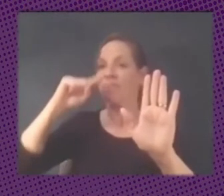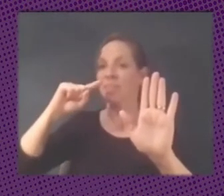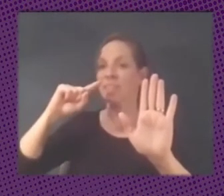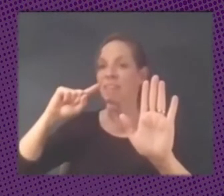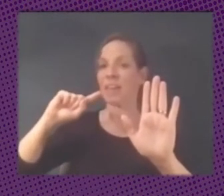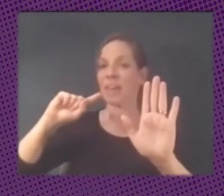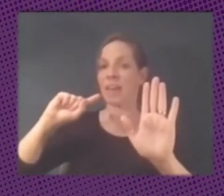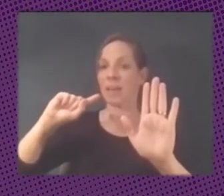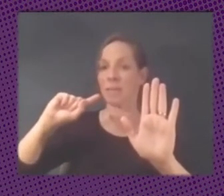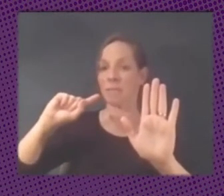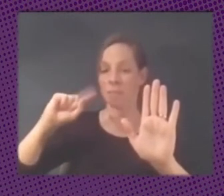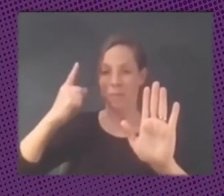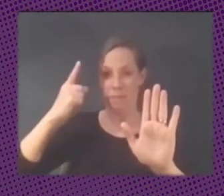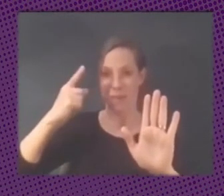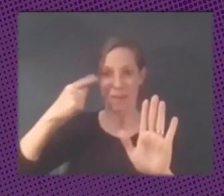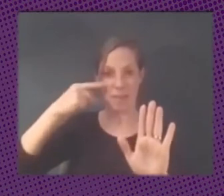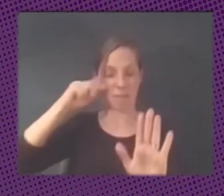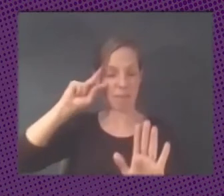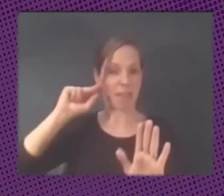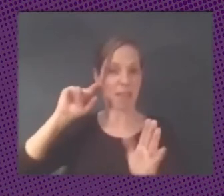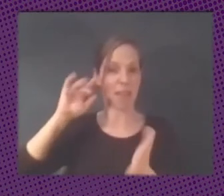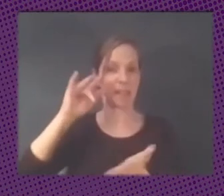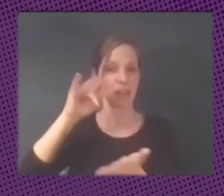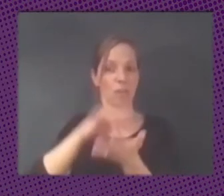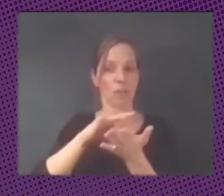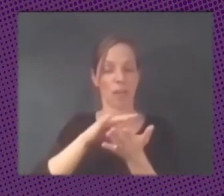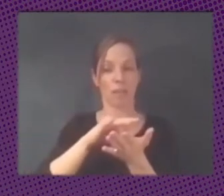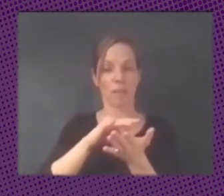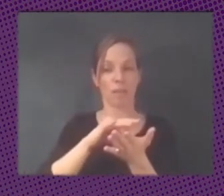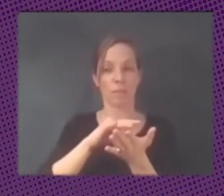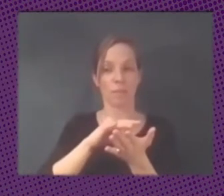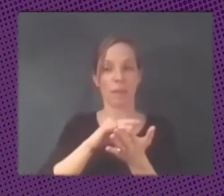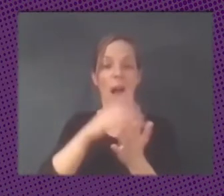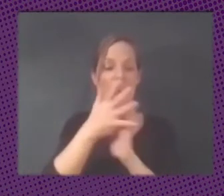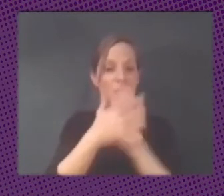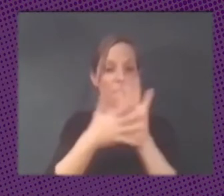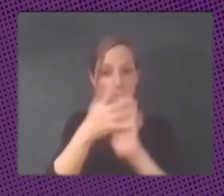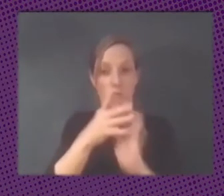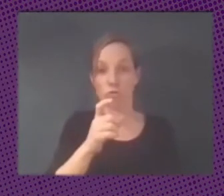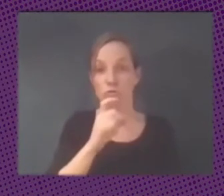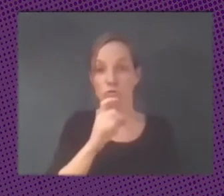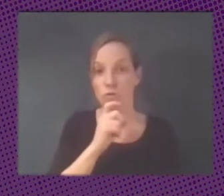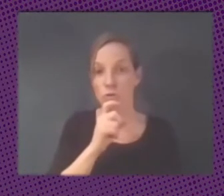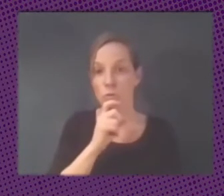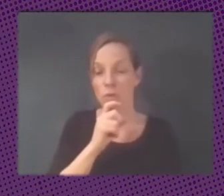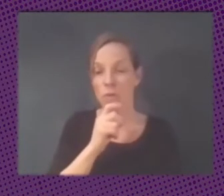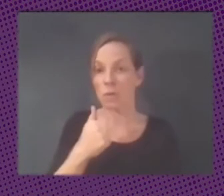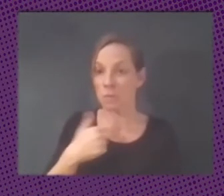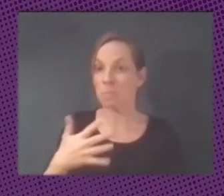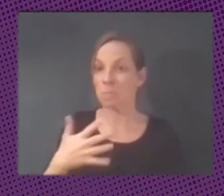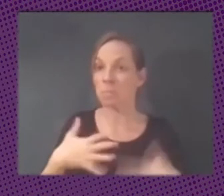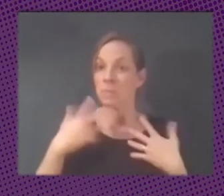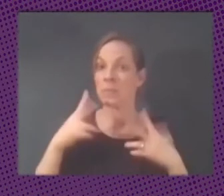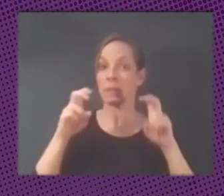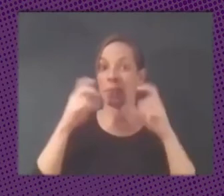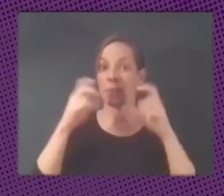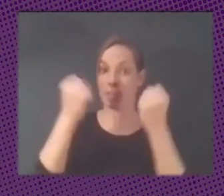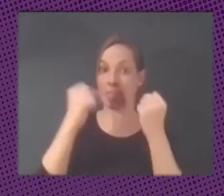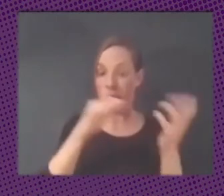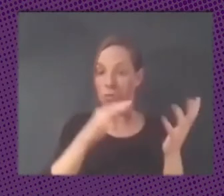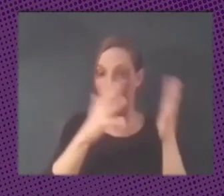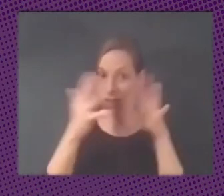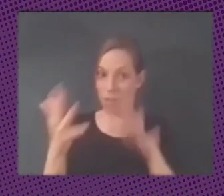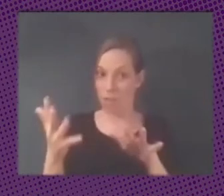tenido y ahora que estamos hablando ya del cómo pues nada me ha impactado eso que decías de la institucionalización ¿no? Virginia